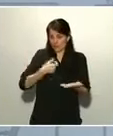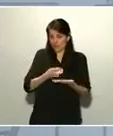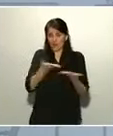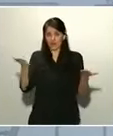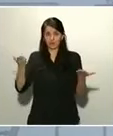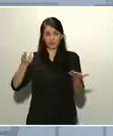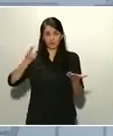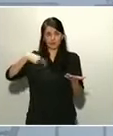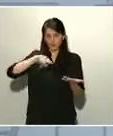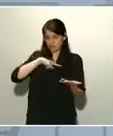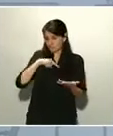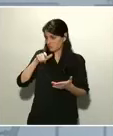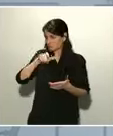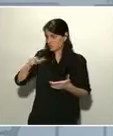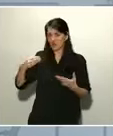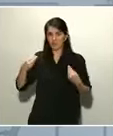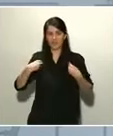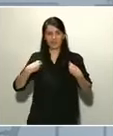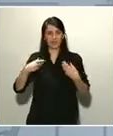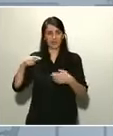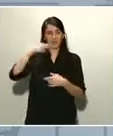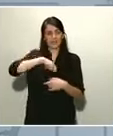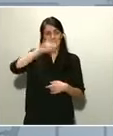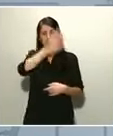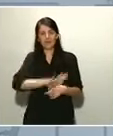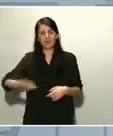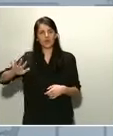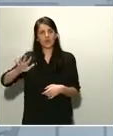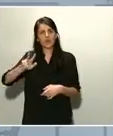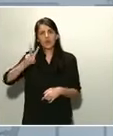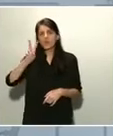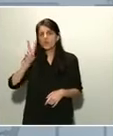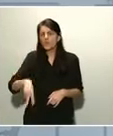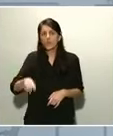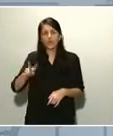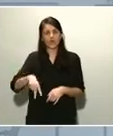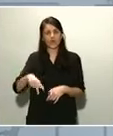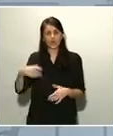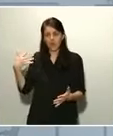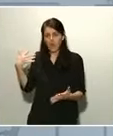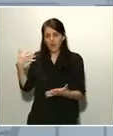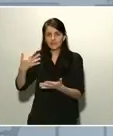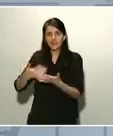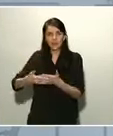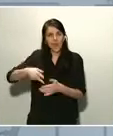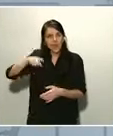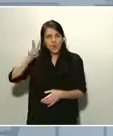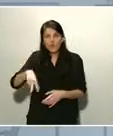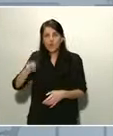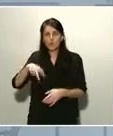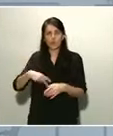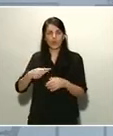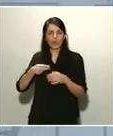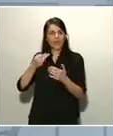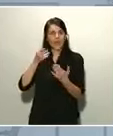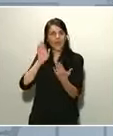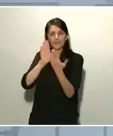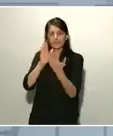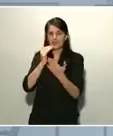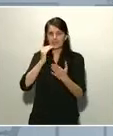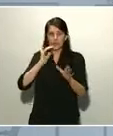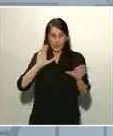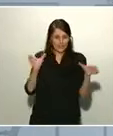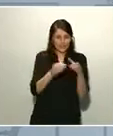nunca, jamás a lo largo de nuestras vidas habíamos tenido que afrontar colectivamente algo tan duro, tan difícil.